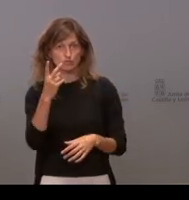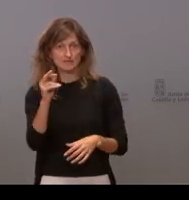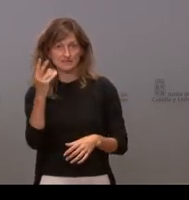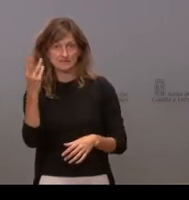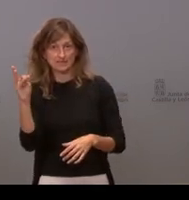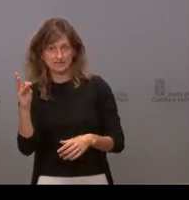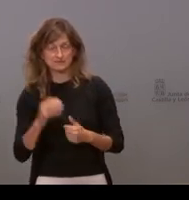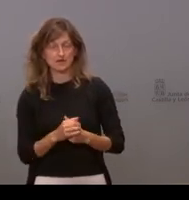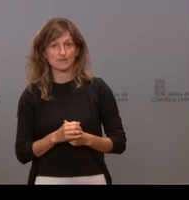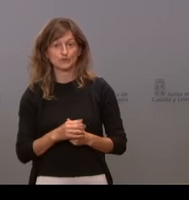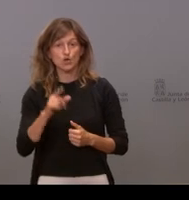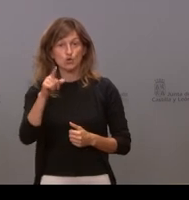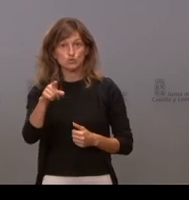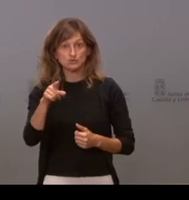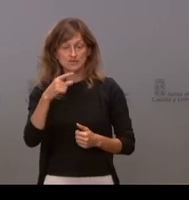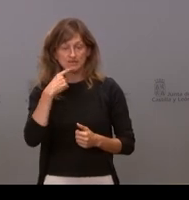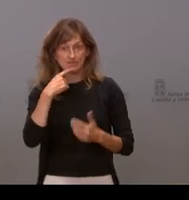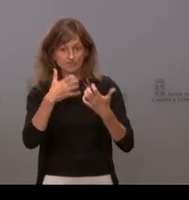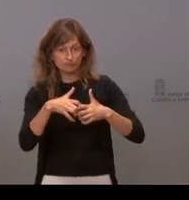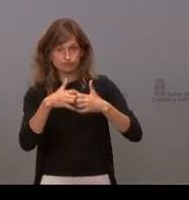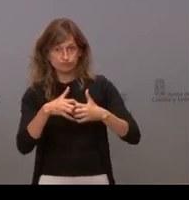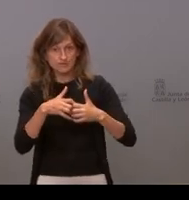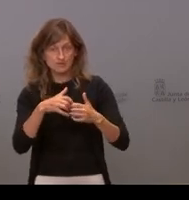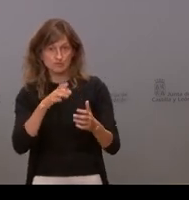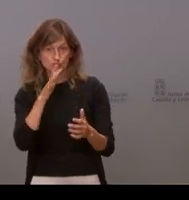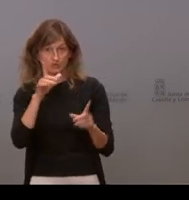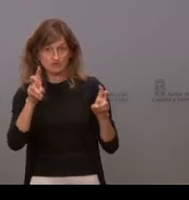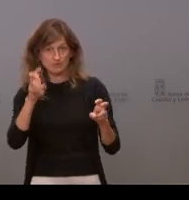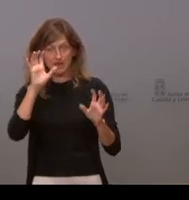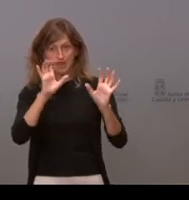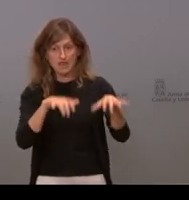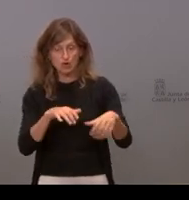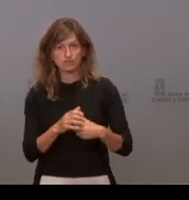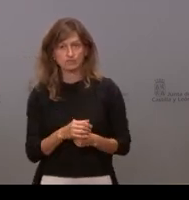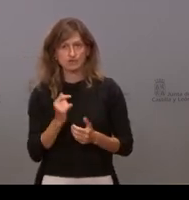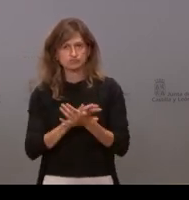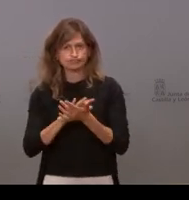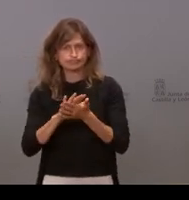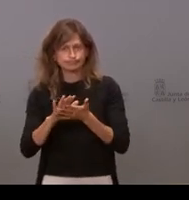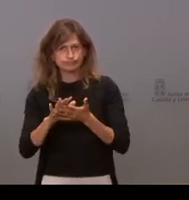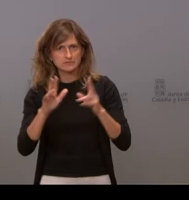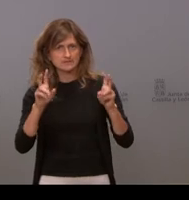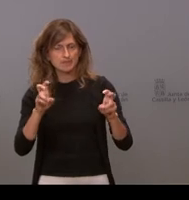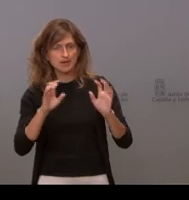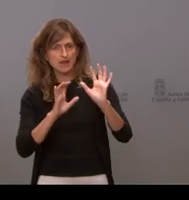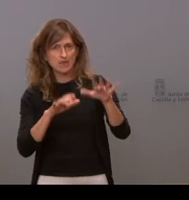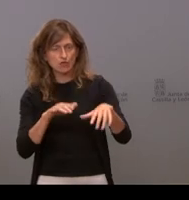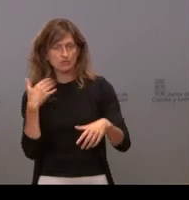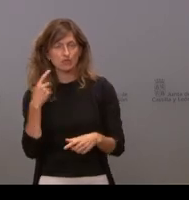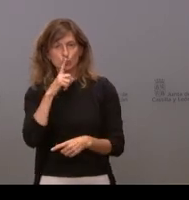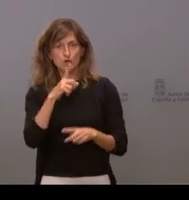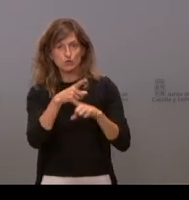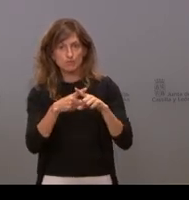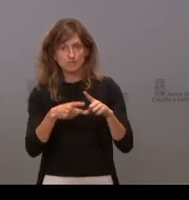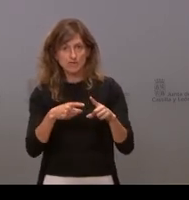está inscrito ese acuerdo en el funcionamiento de la Mesa por León hace tiempo que no tenemos noticias de la Mesa por León hace un año y medio que se creó